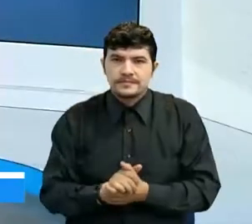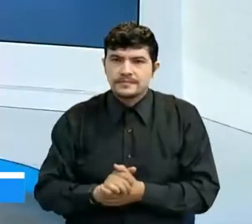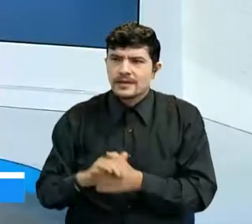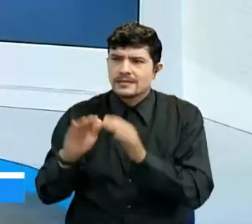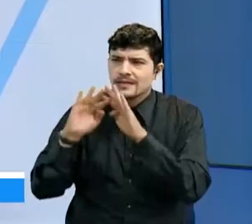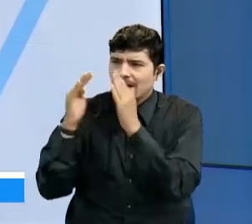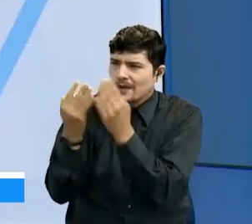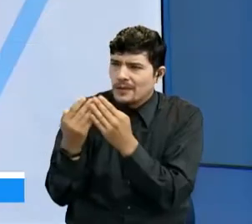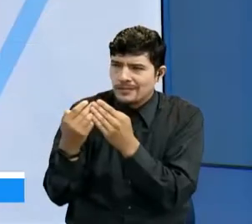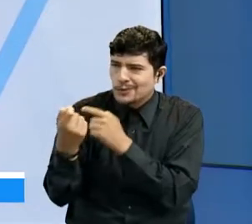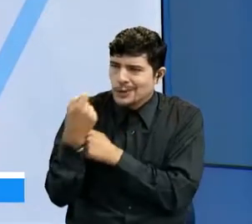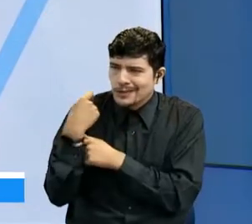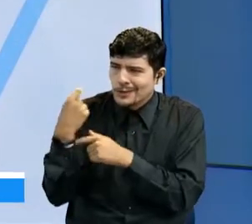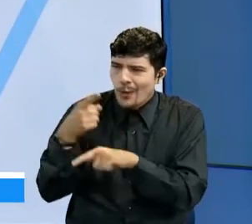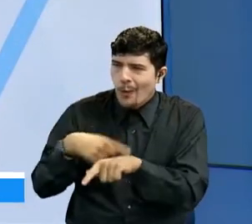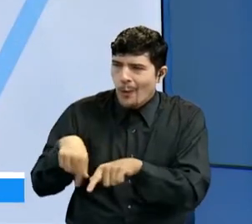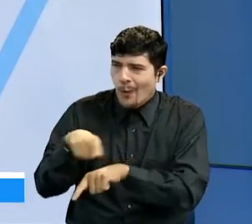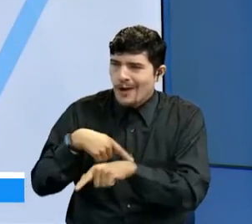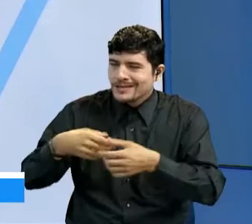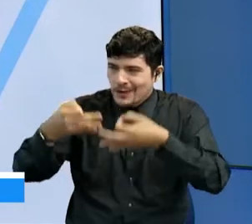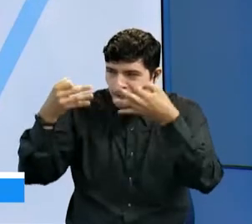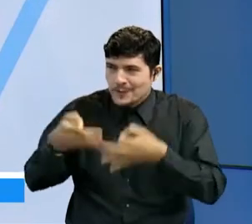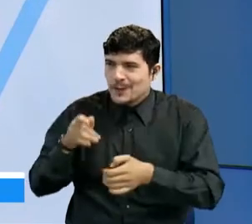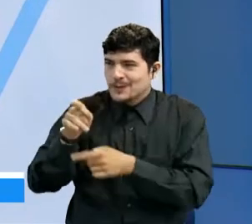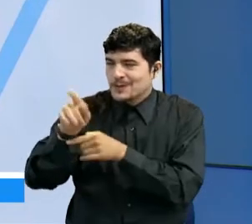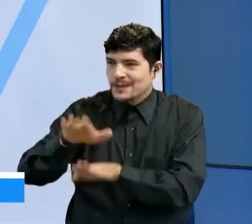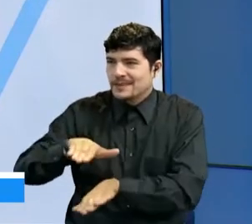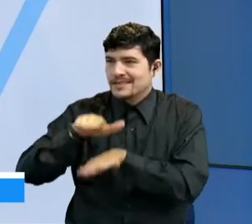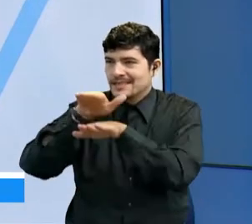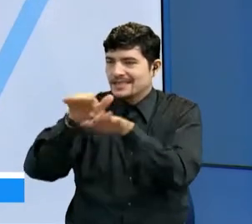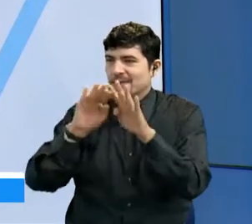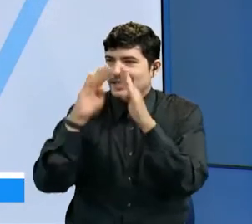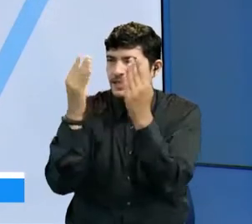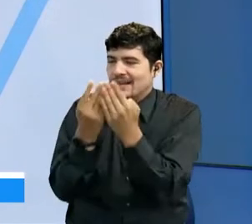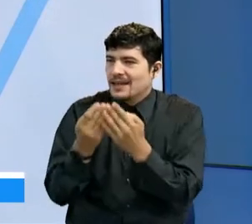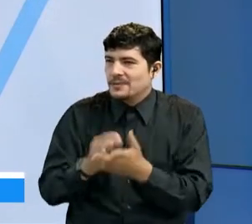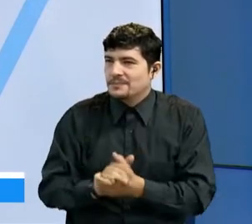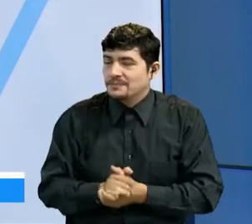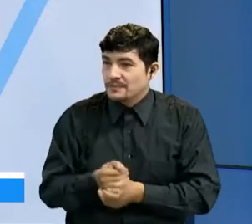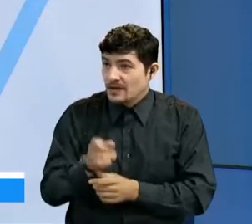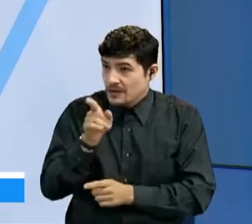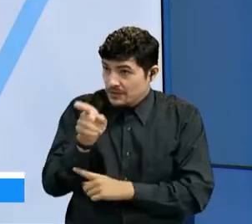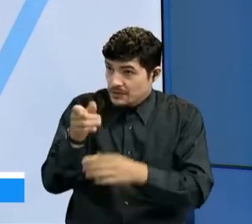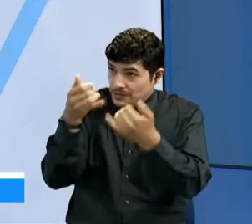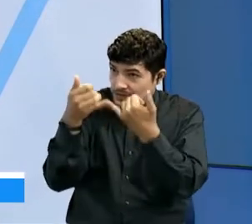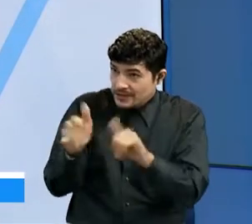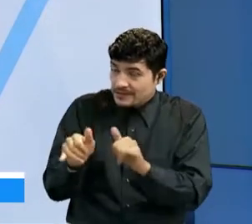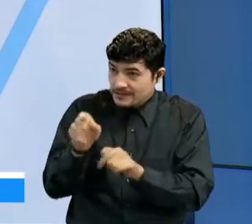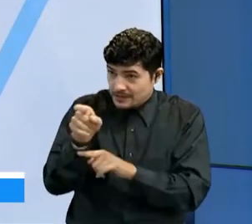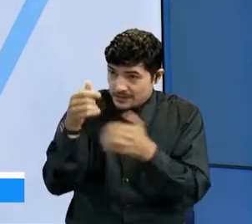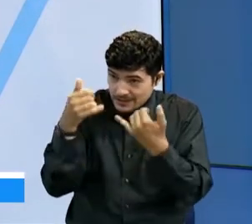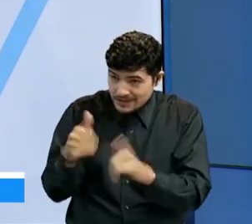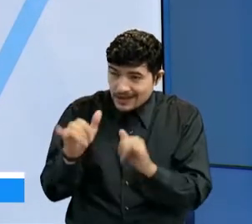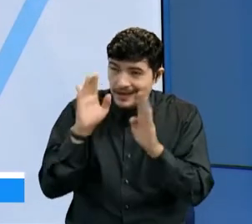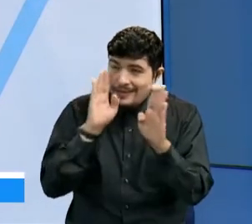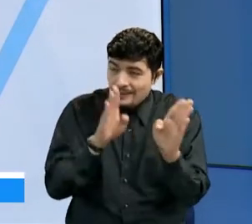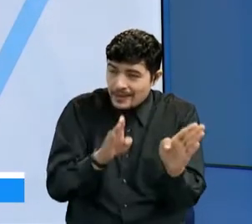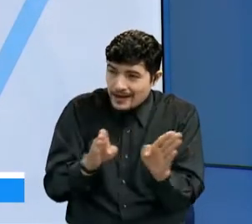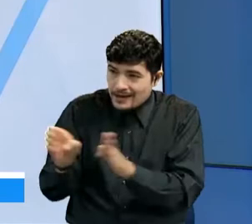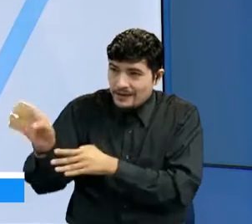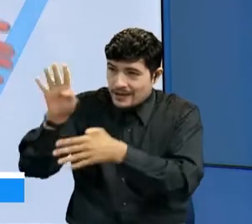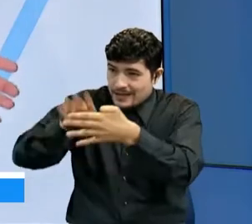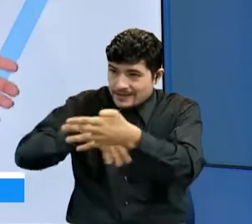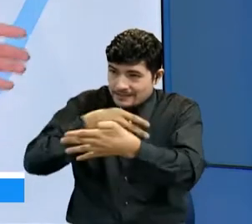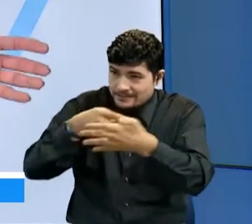muy poco tiempo, muy pocas horas desde que se confirmó su curula allí en el Senado de la República. ¿Ya tiene usted destinada o planificada alguna agenda